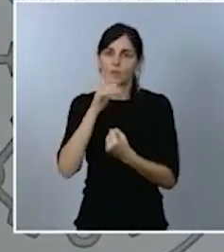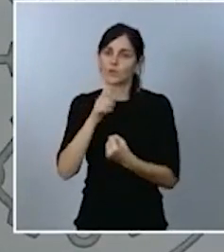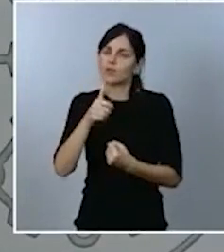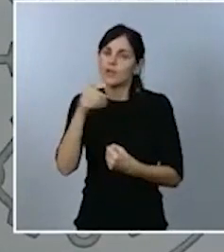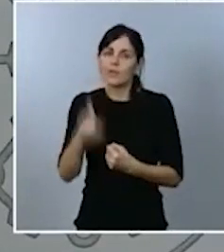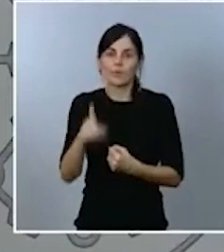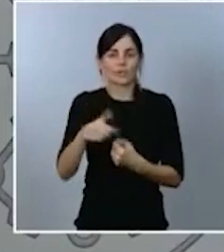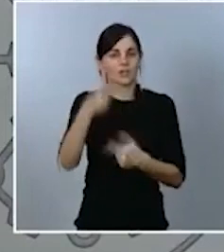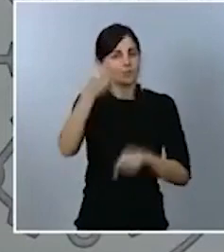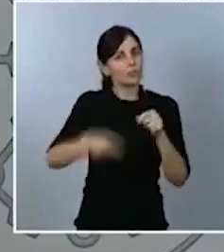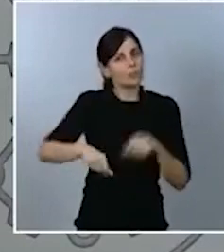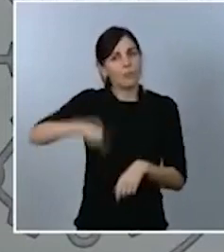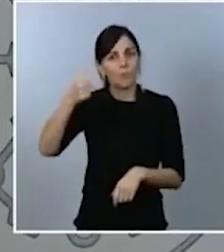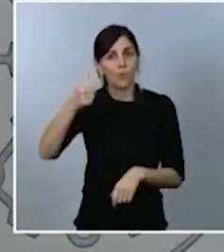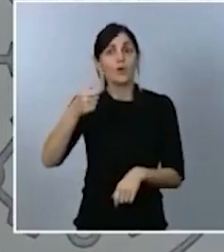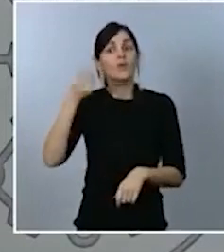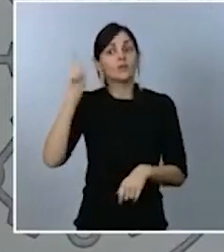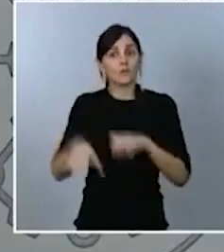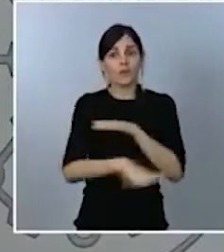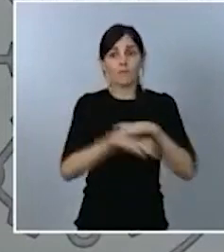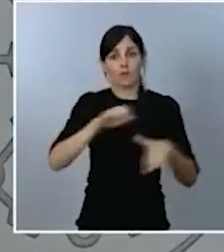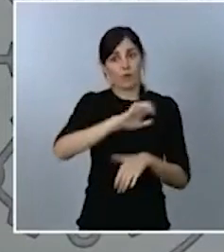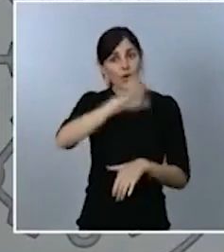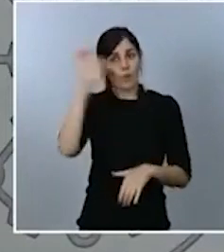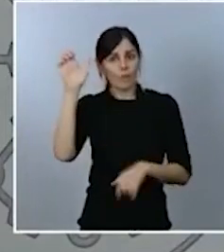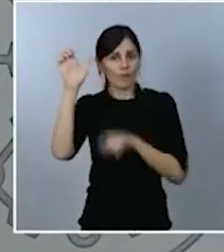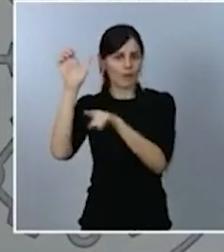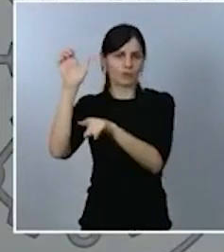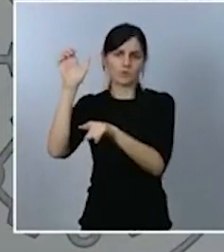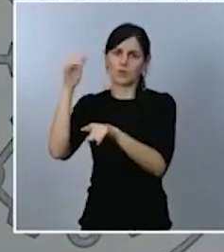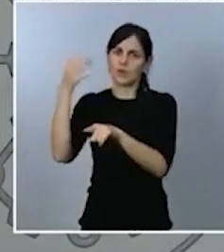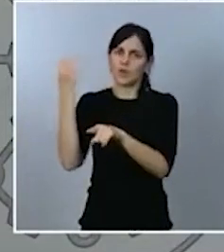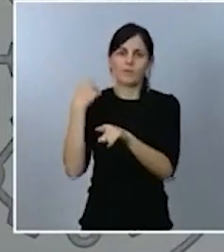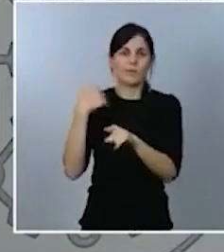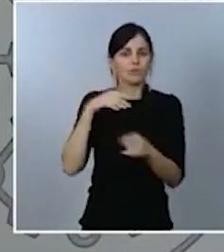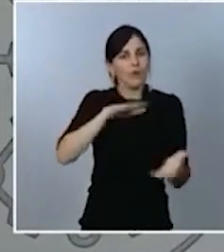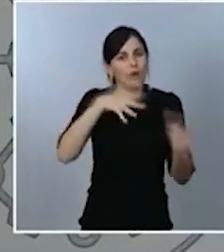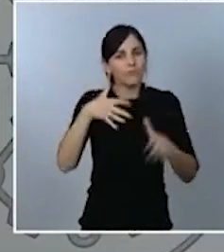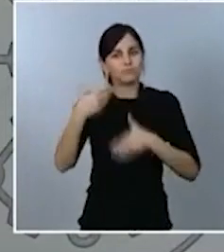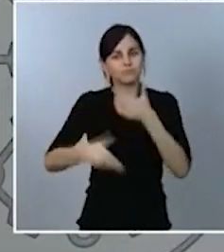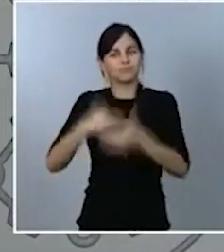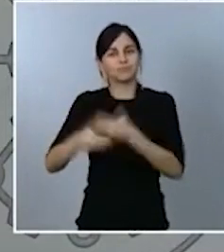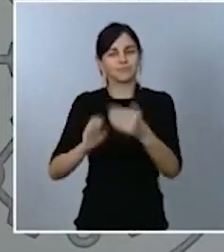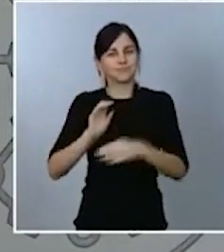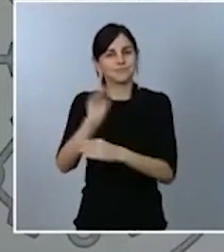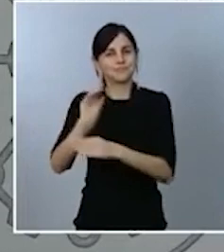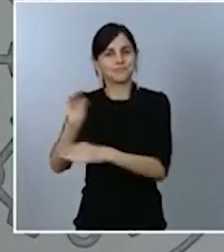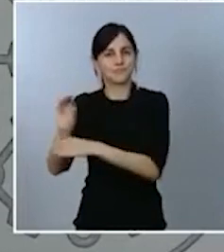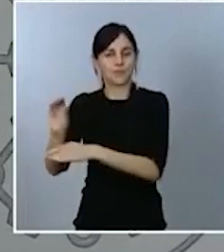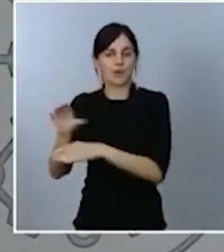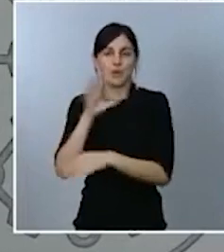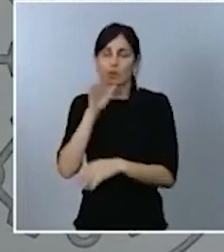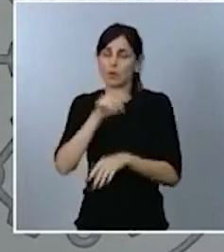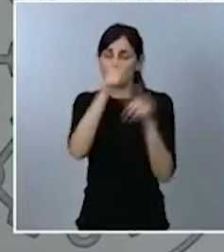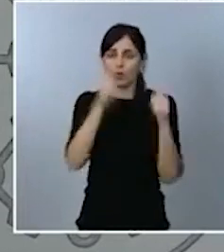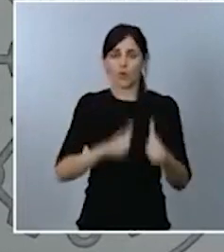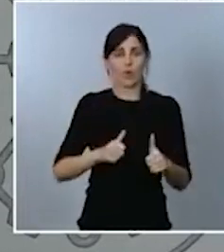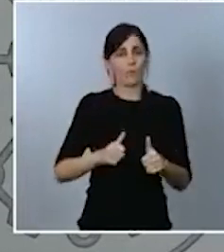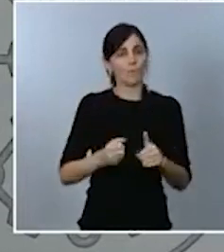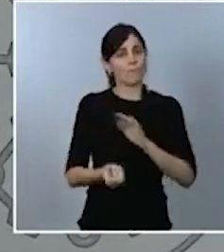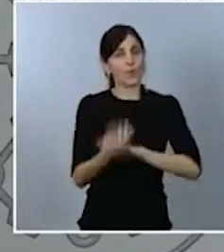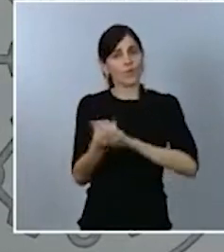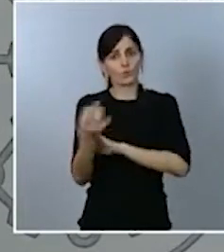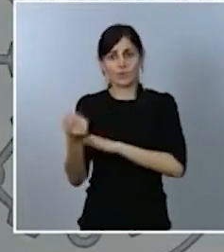acelerar todos los proyectos transformadores, todas las palancas de cambio que necesita nuestro modelo productivo para ser más competitivo.